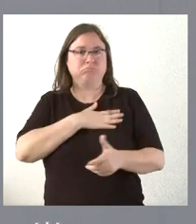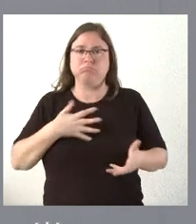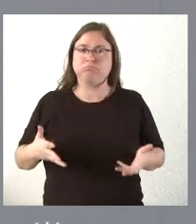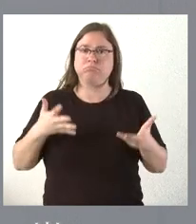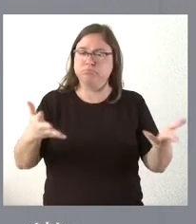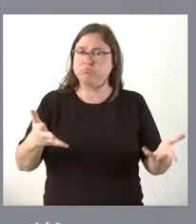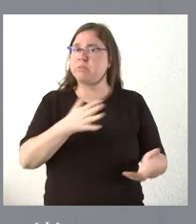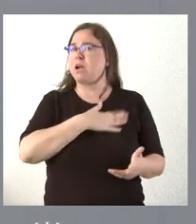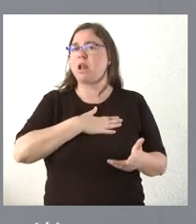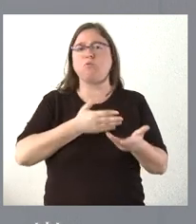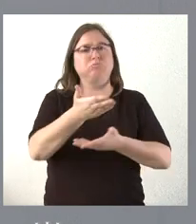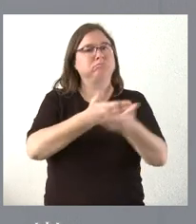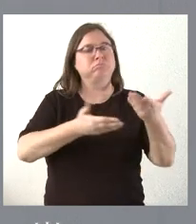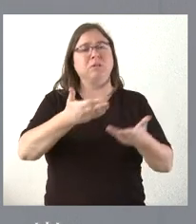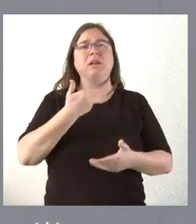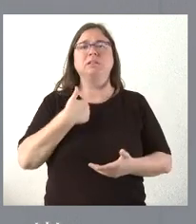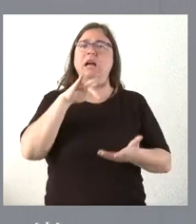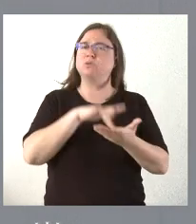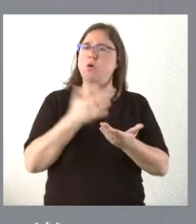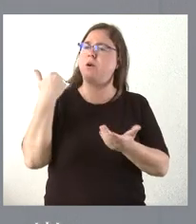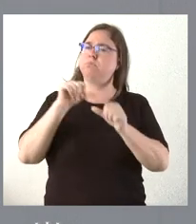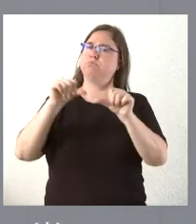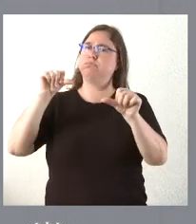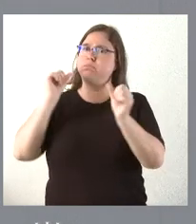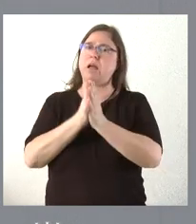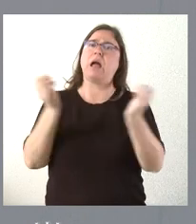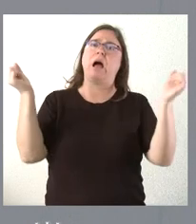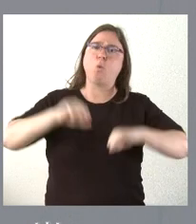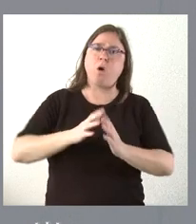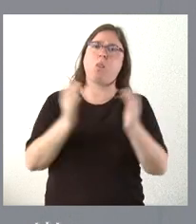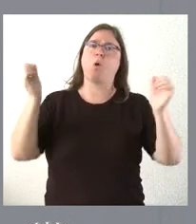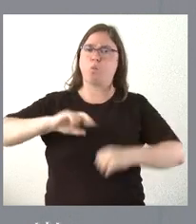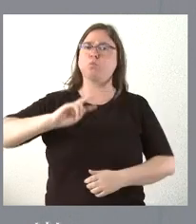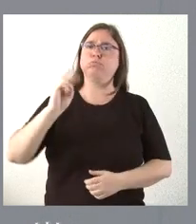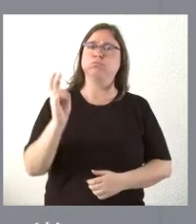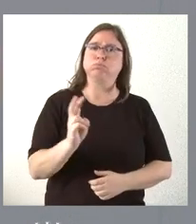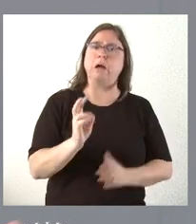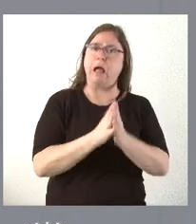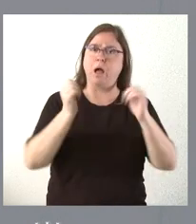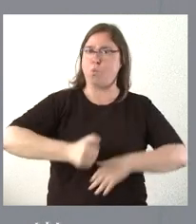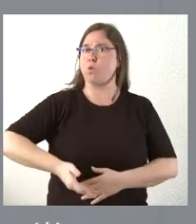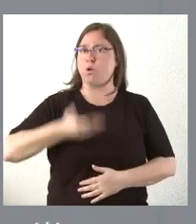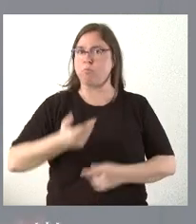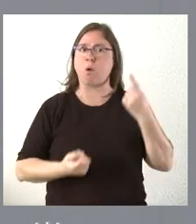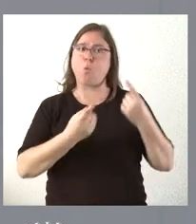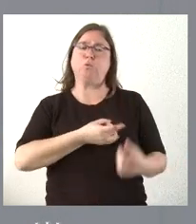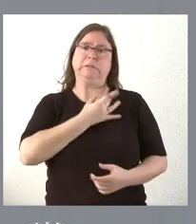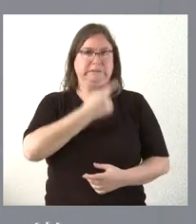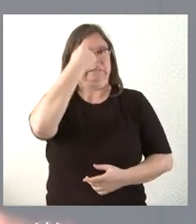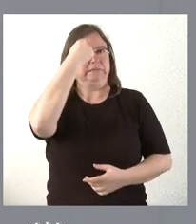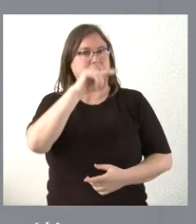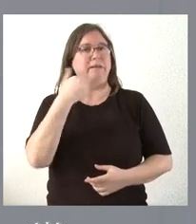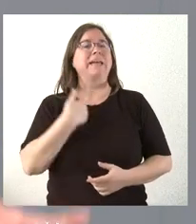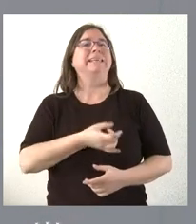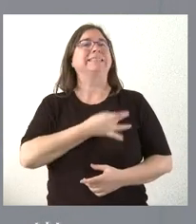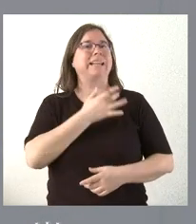nuestra mano está absolutamente tendida. Hemos llegado a muchos acuerdos en esta legislatura, acuerdos importantes con algunos sindicatos, como ustedes conocen, con